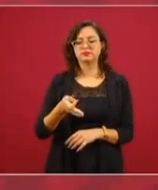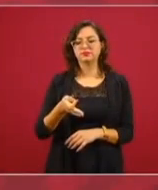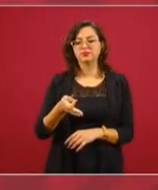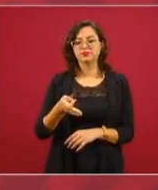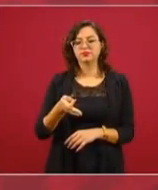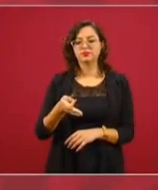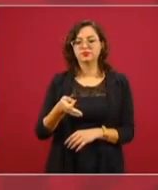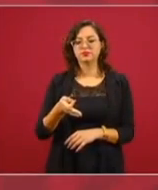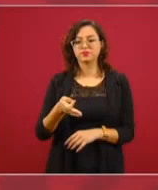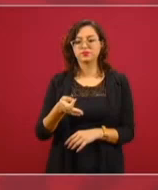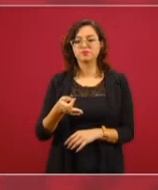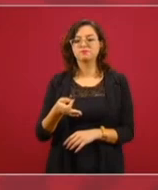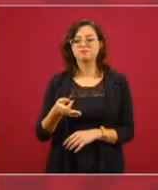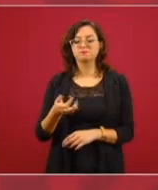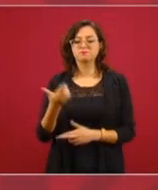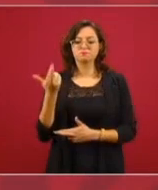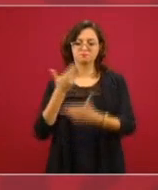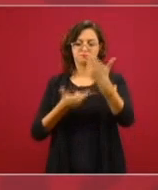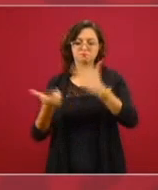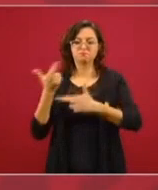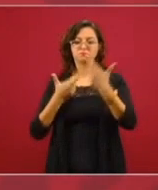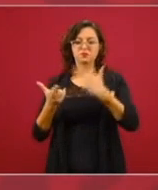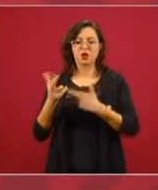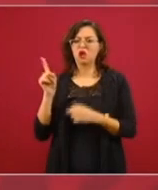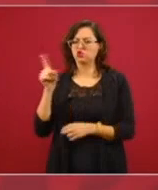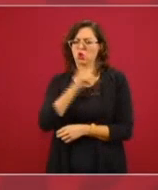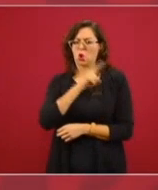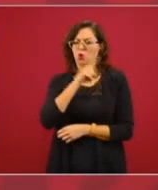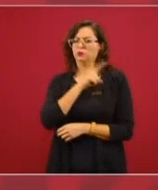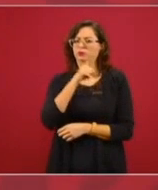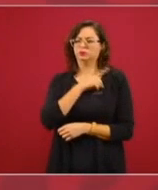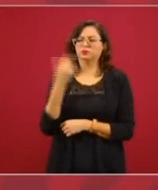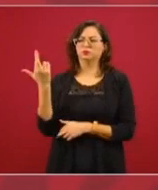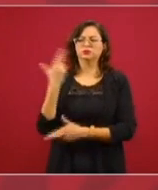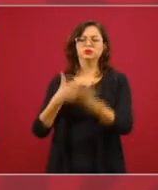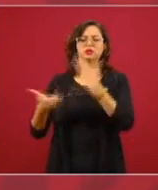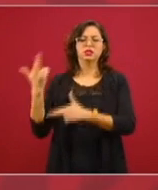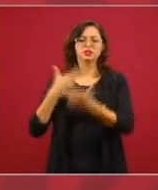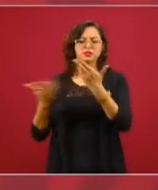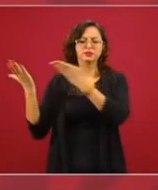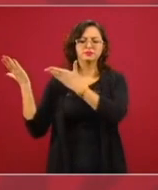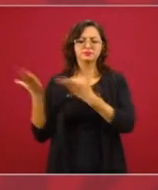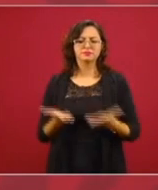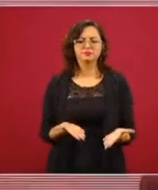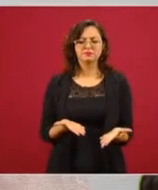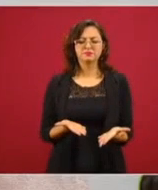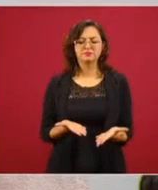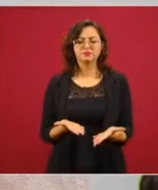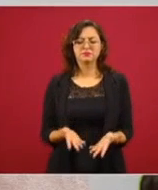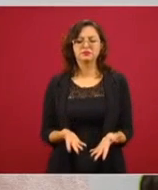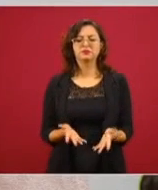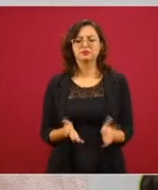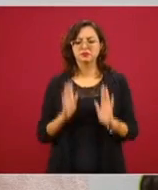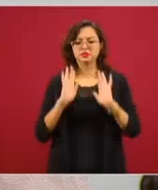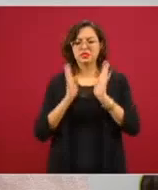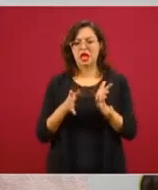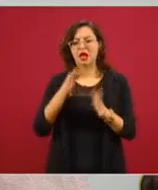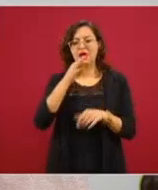la extradición voluntaria, ya lo informó